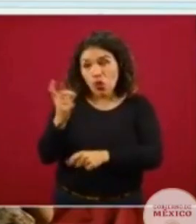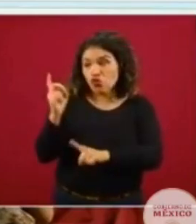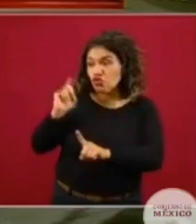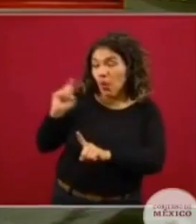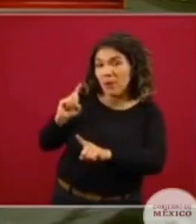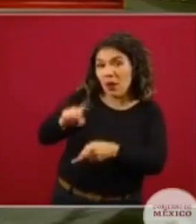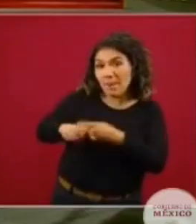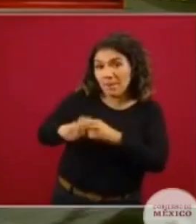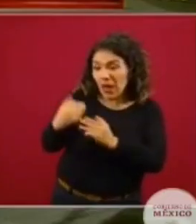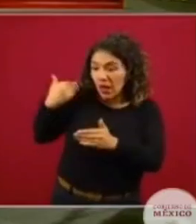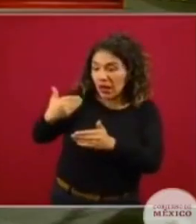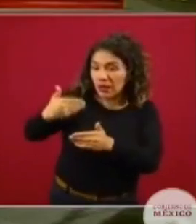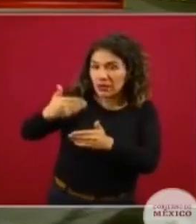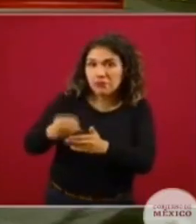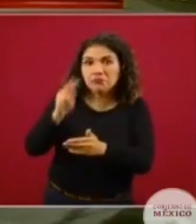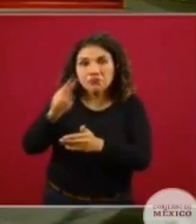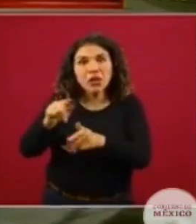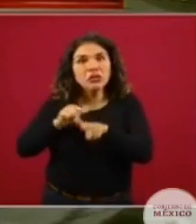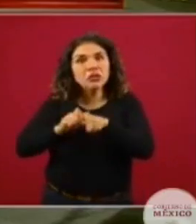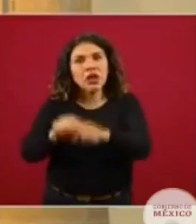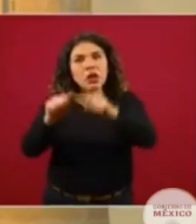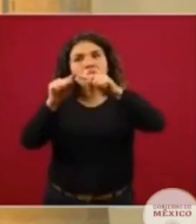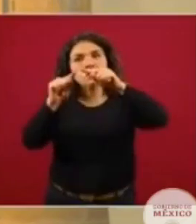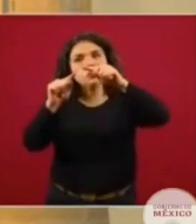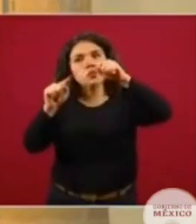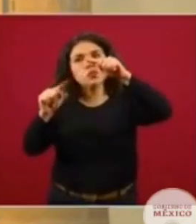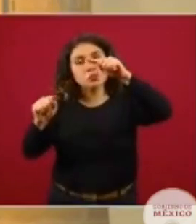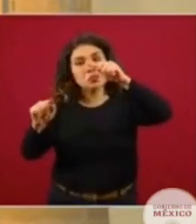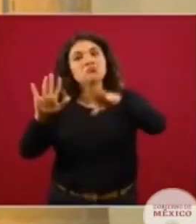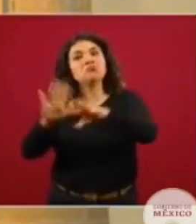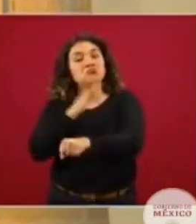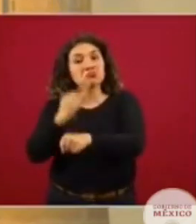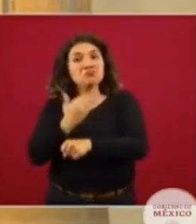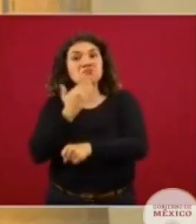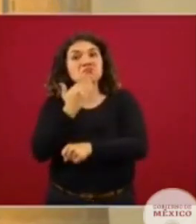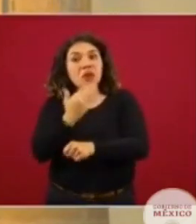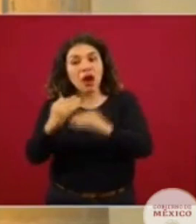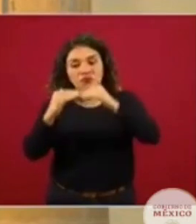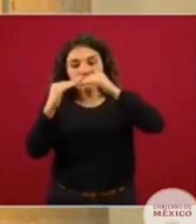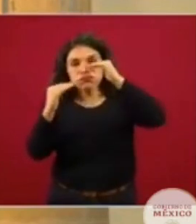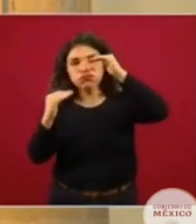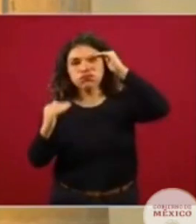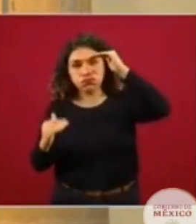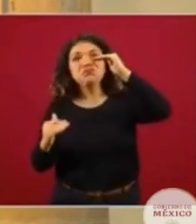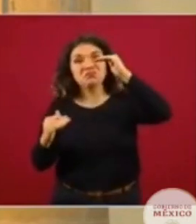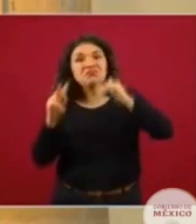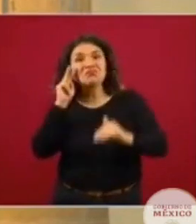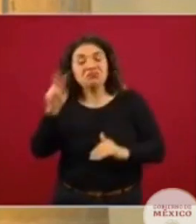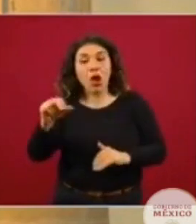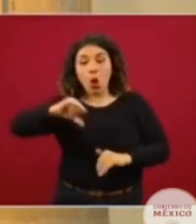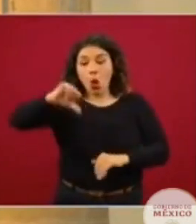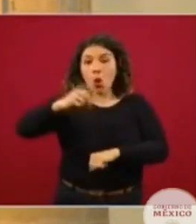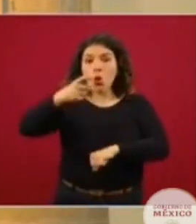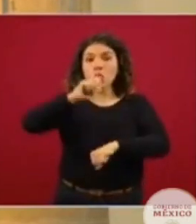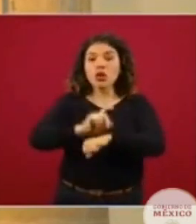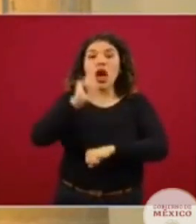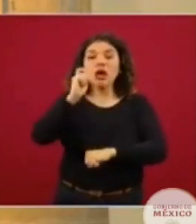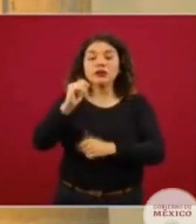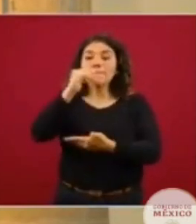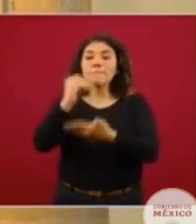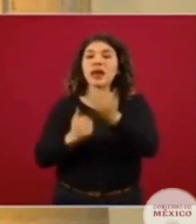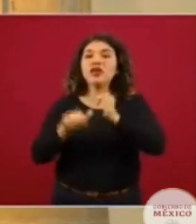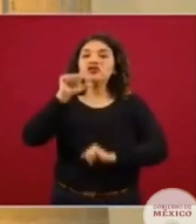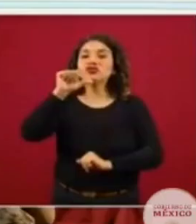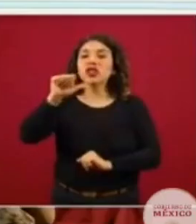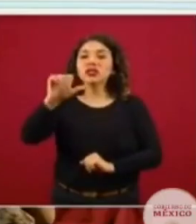domingo se ha mantenido con una buena tendencia como tal, el día de hoy es de menos